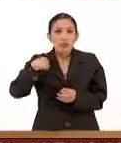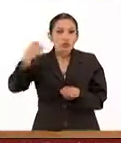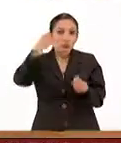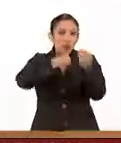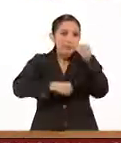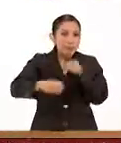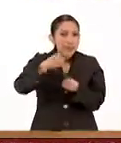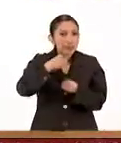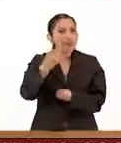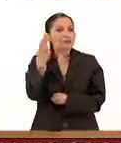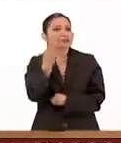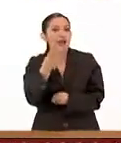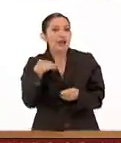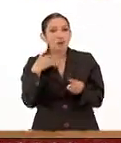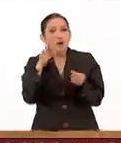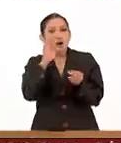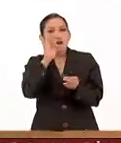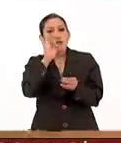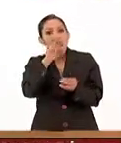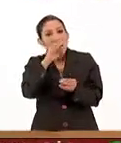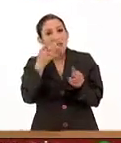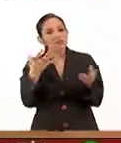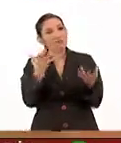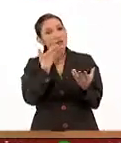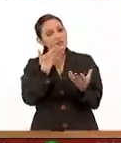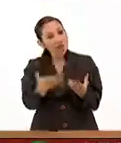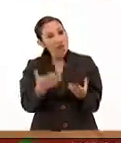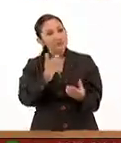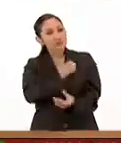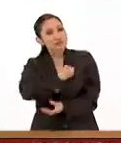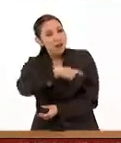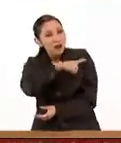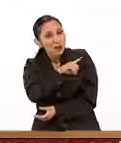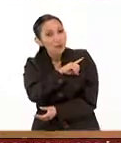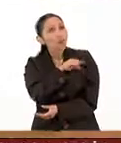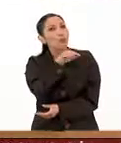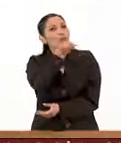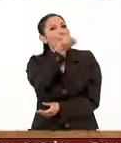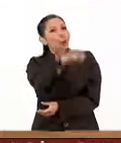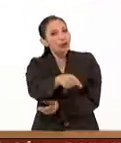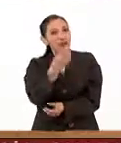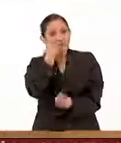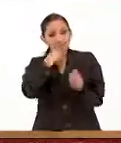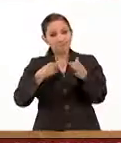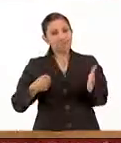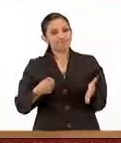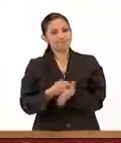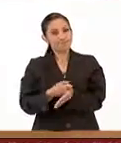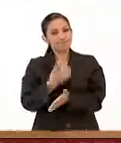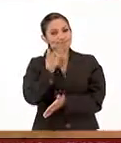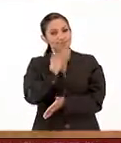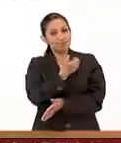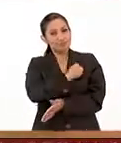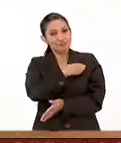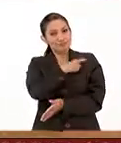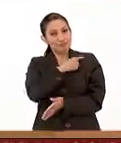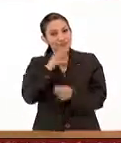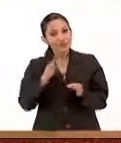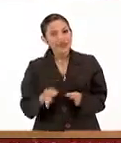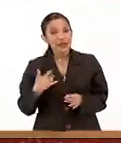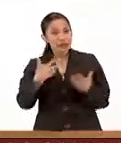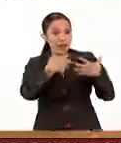alimentos que sean frescos, saludables, alimentos que nos nutran. Y bueno, la industria